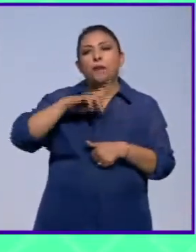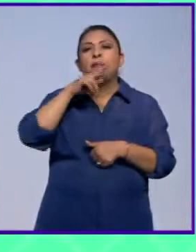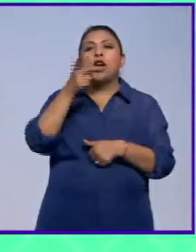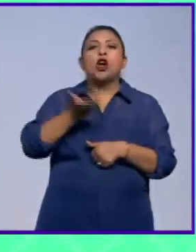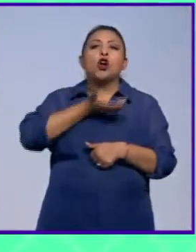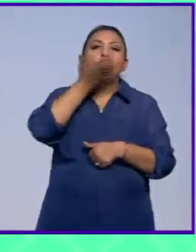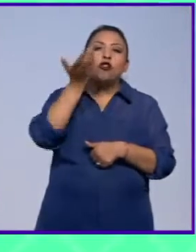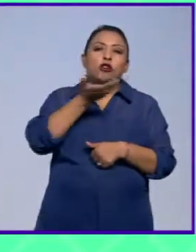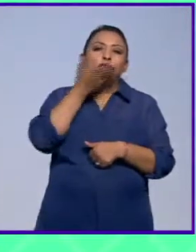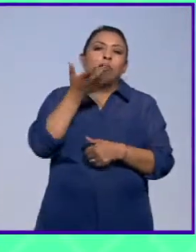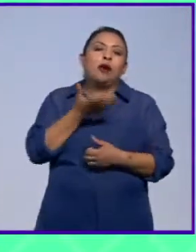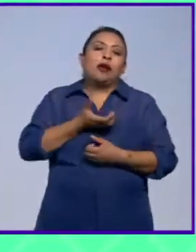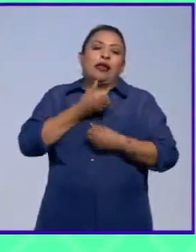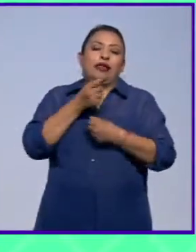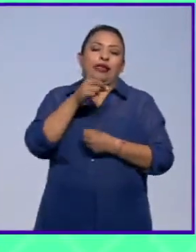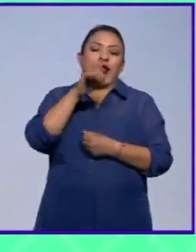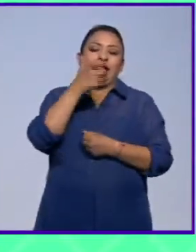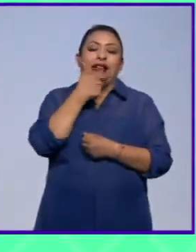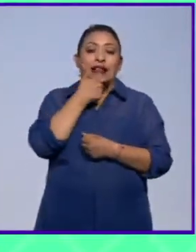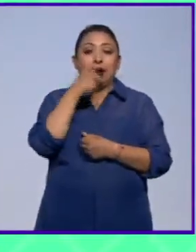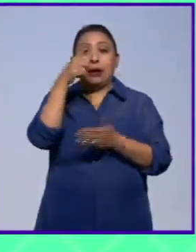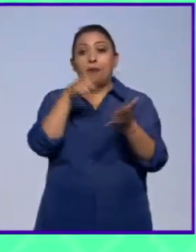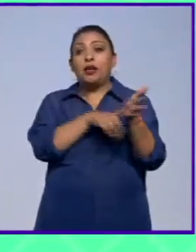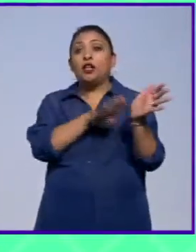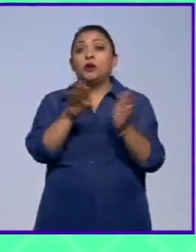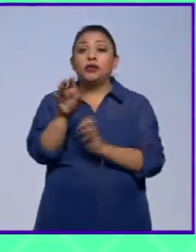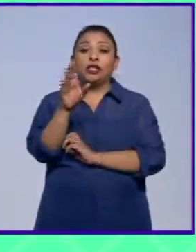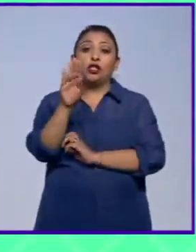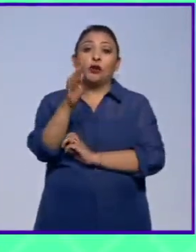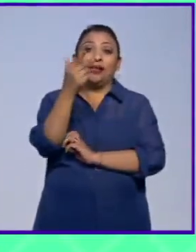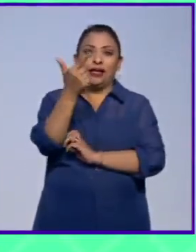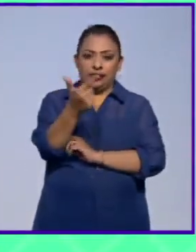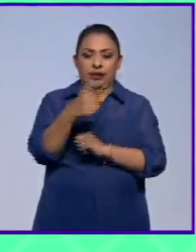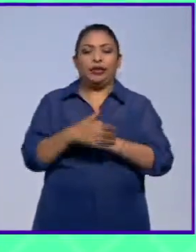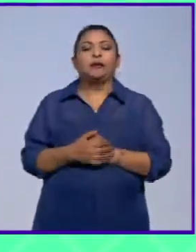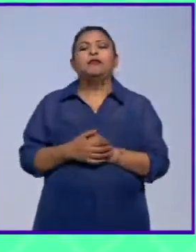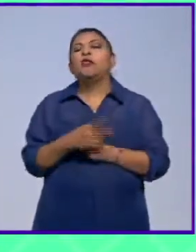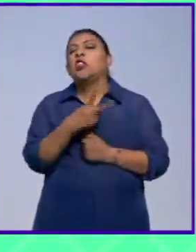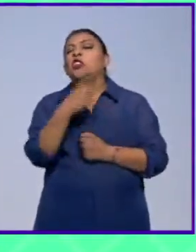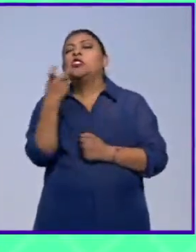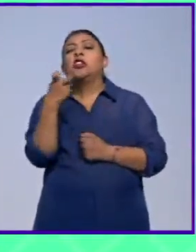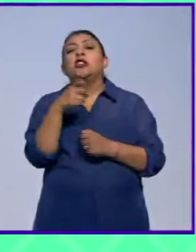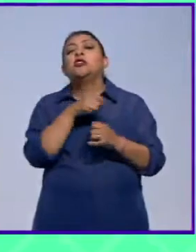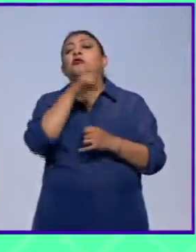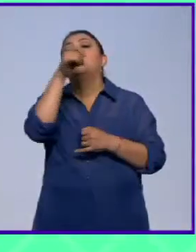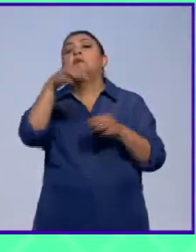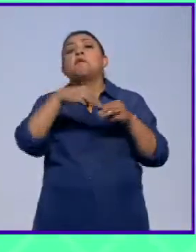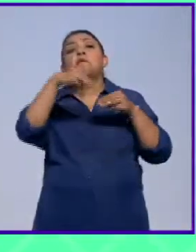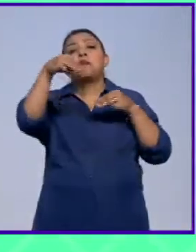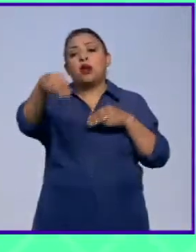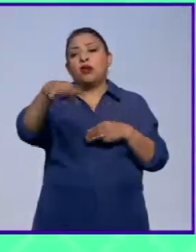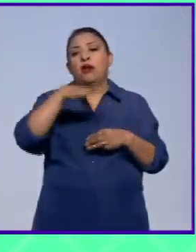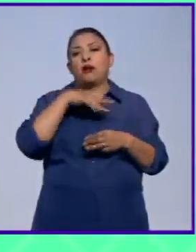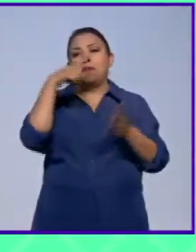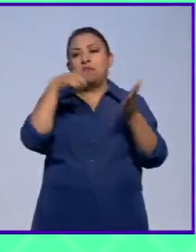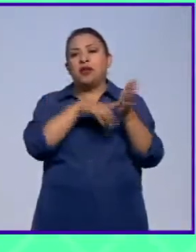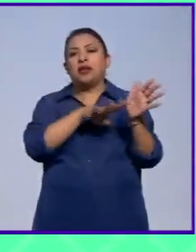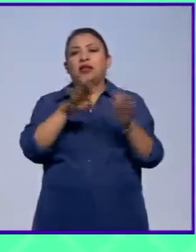tradiciones dramáticas de Inglaterra en 1997 a unos 200 metros de donde se encontraba en